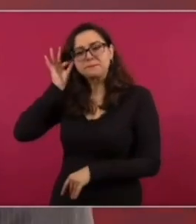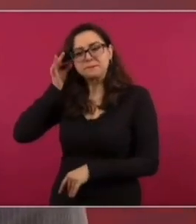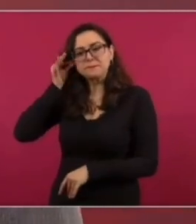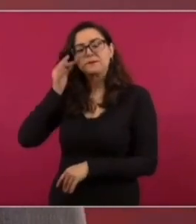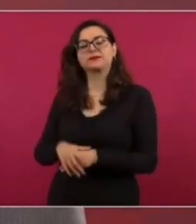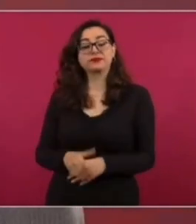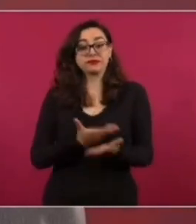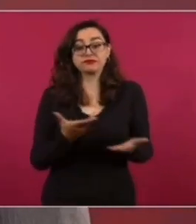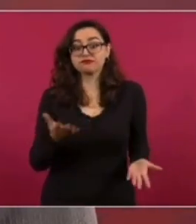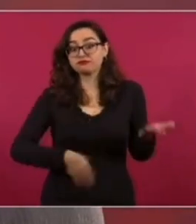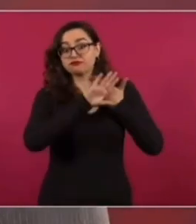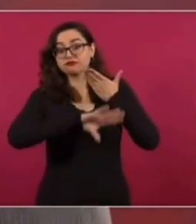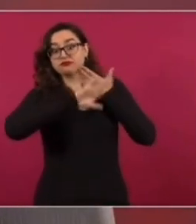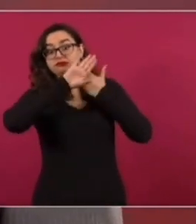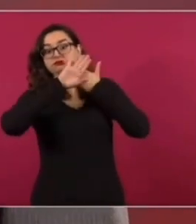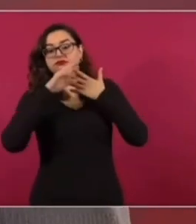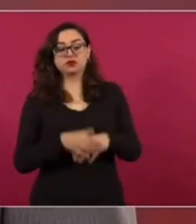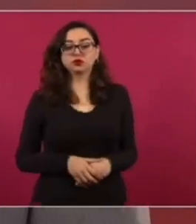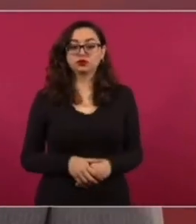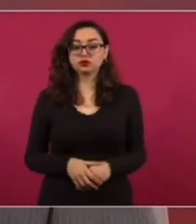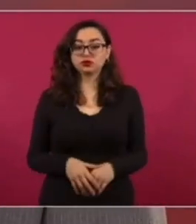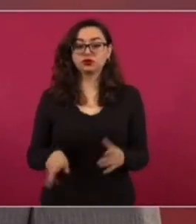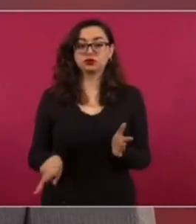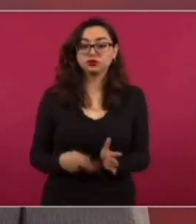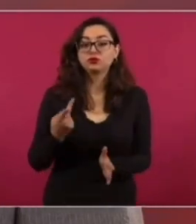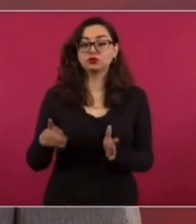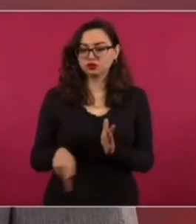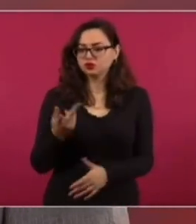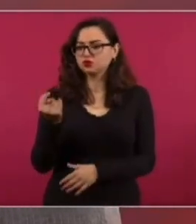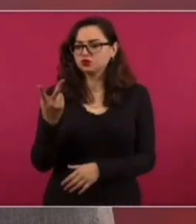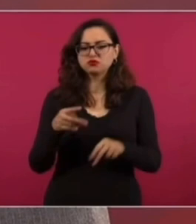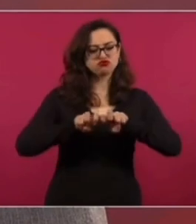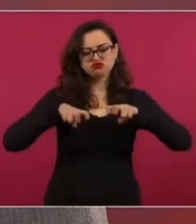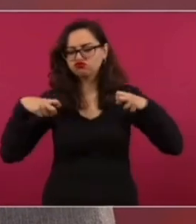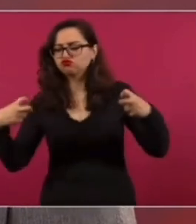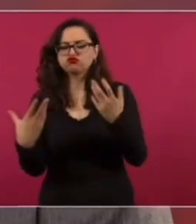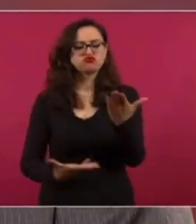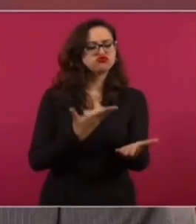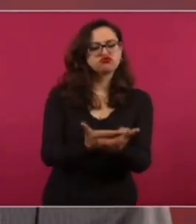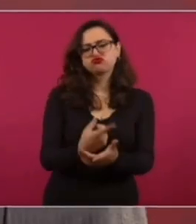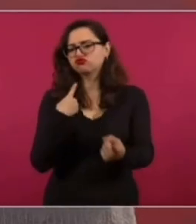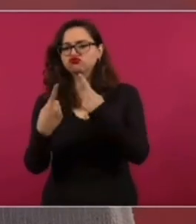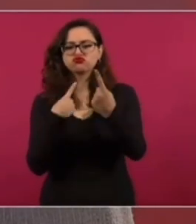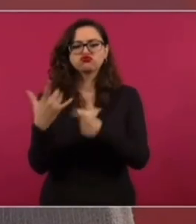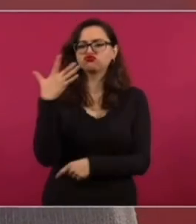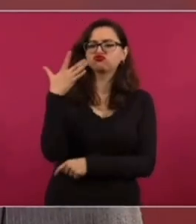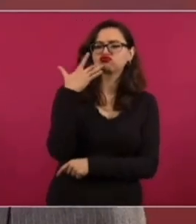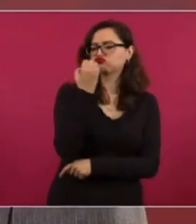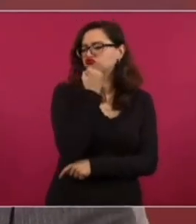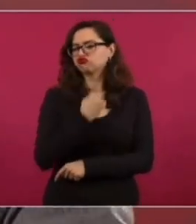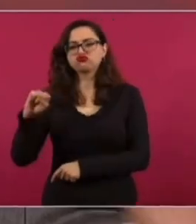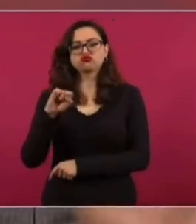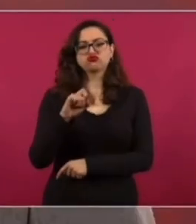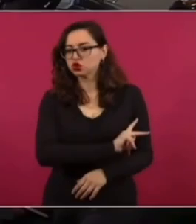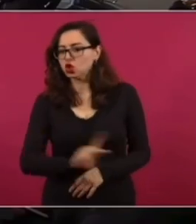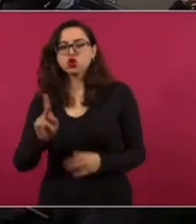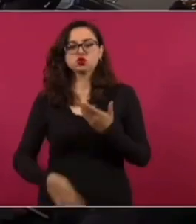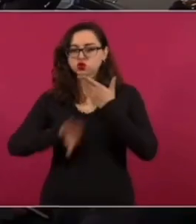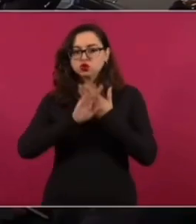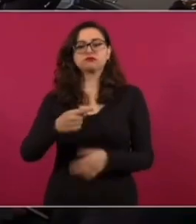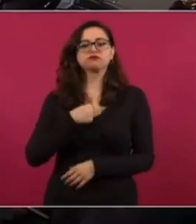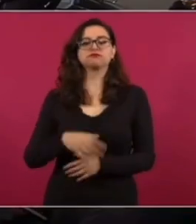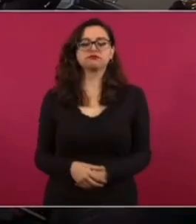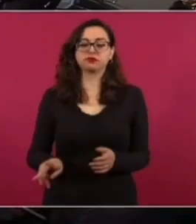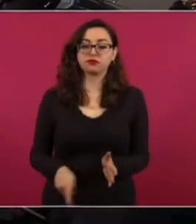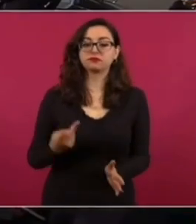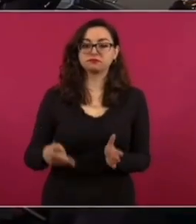Ahora están desatados programas de análisis en la televisión con los expertos. O los intelectuales, todos en contra, todos.